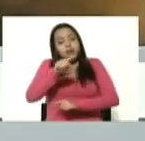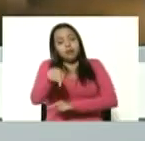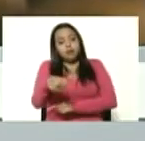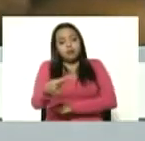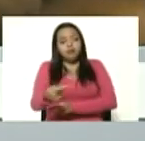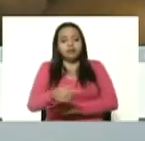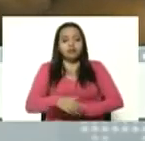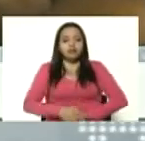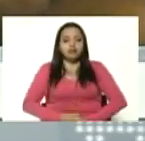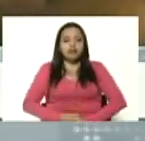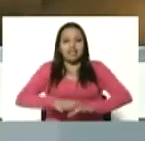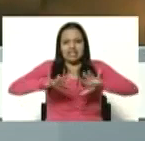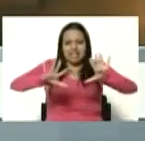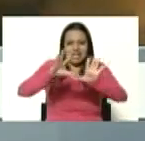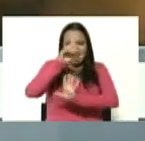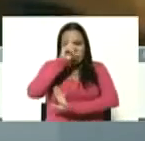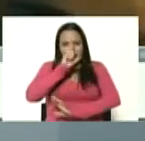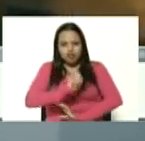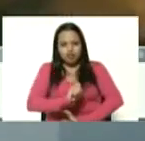casi 10 años después